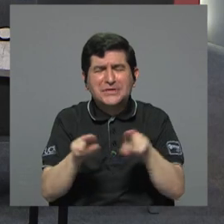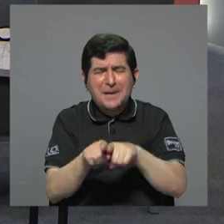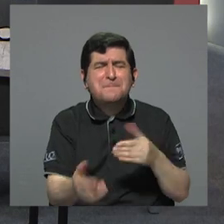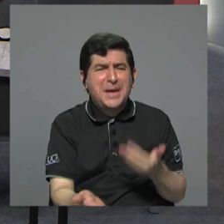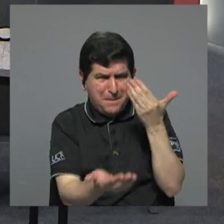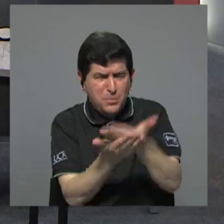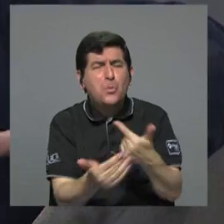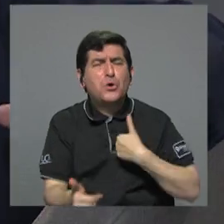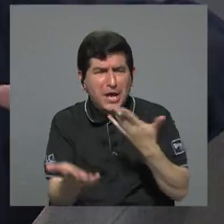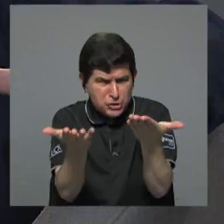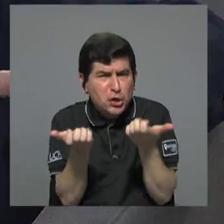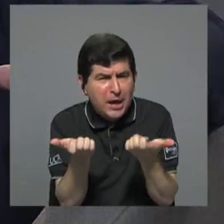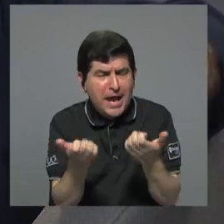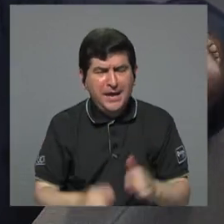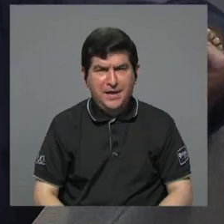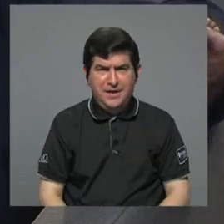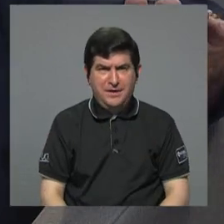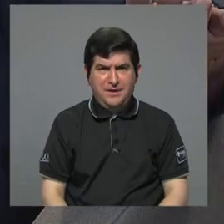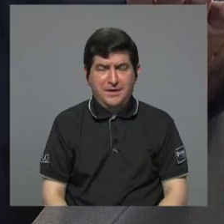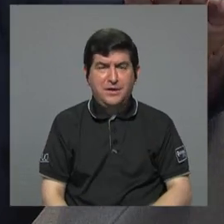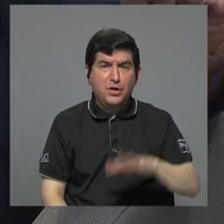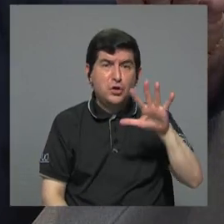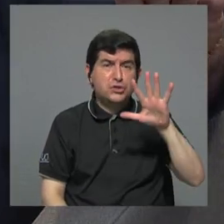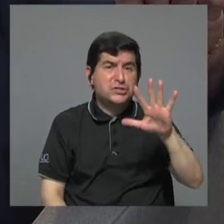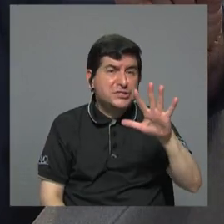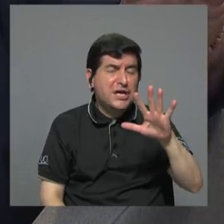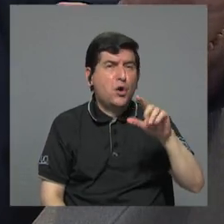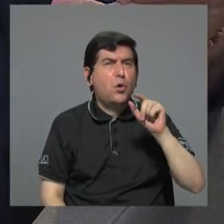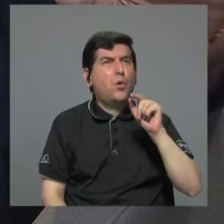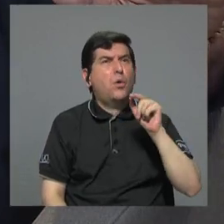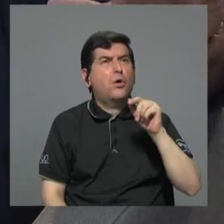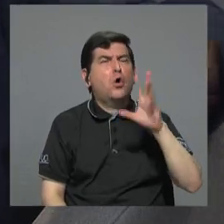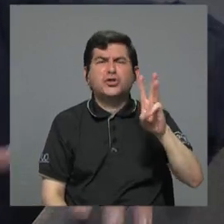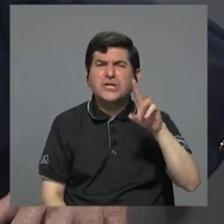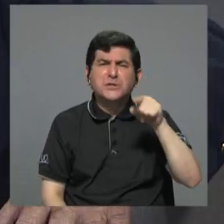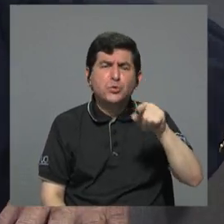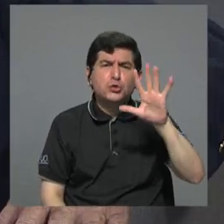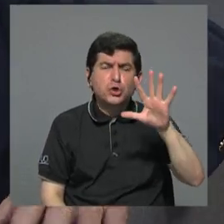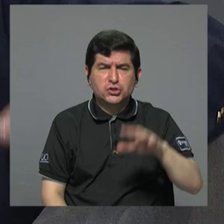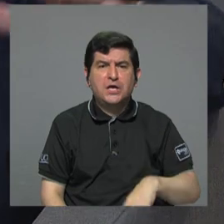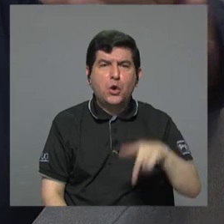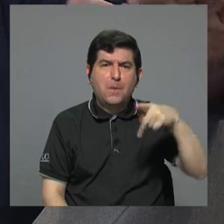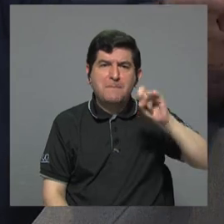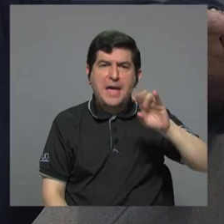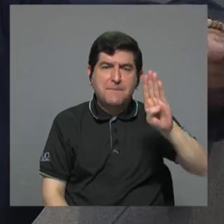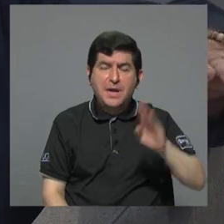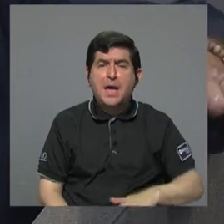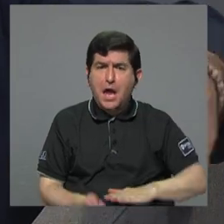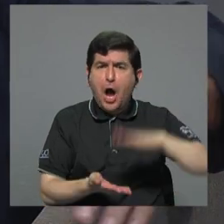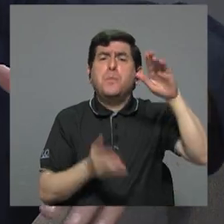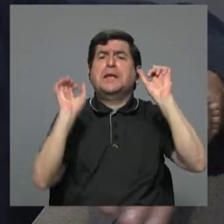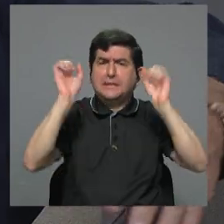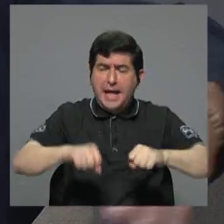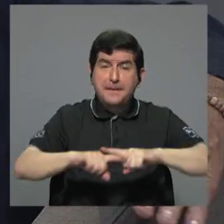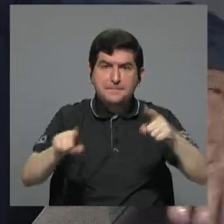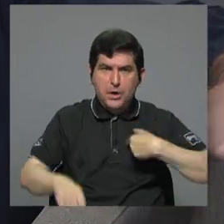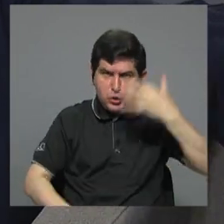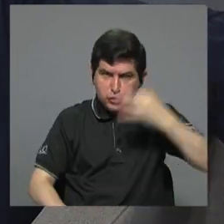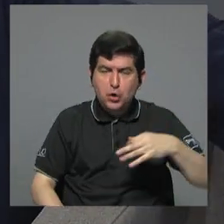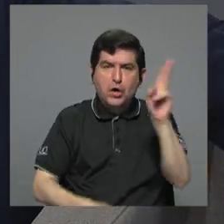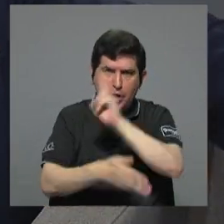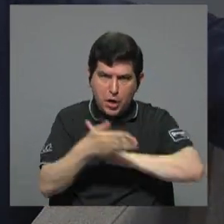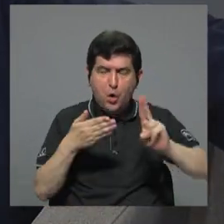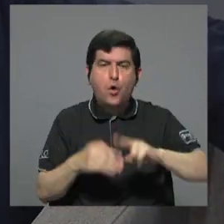planteado aquí mire se les está dando el 5.5 nada más del PIB puede aumentarse eso pero me parece que las